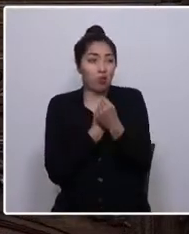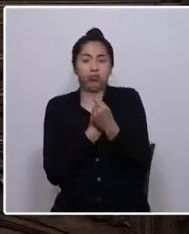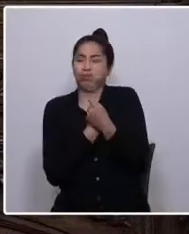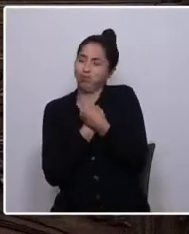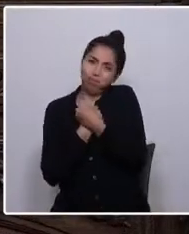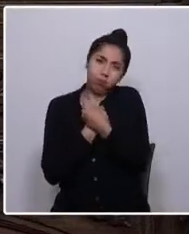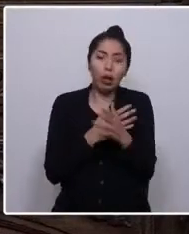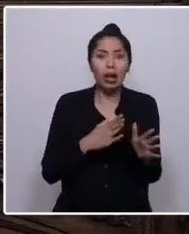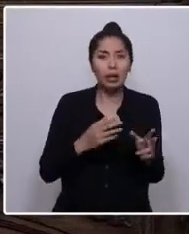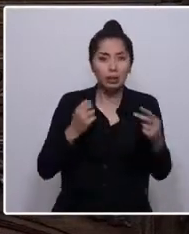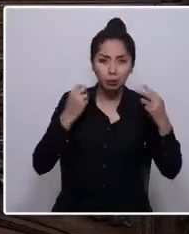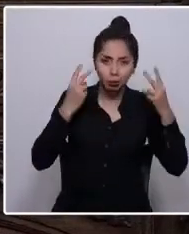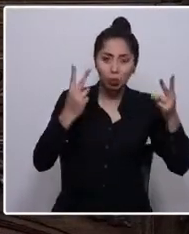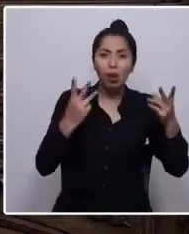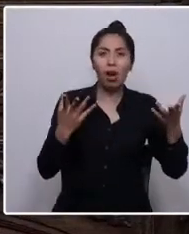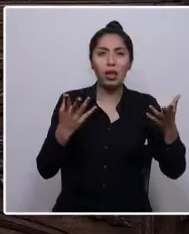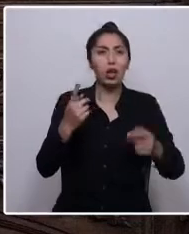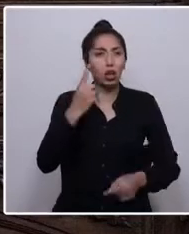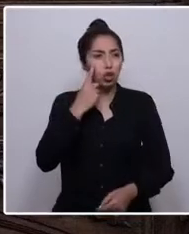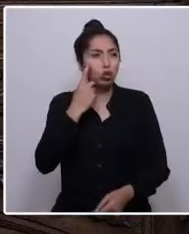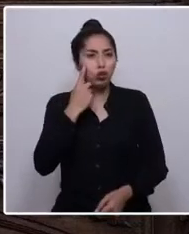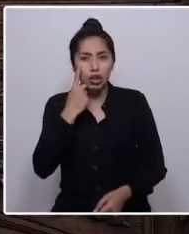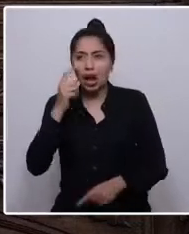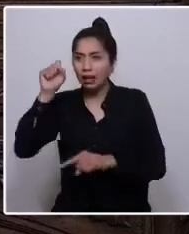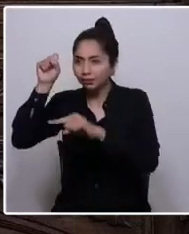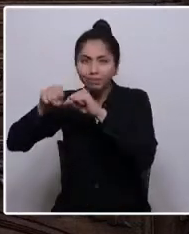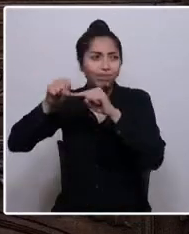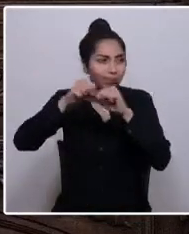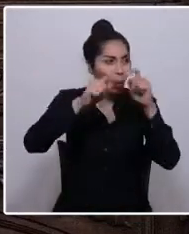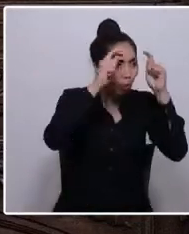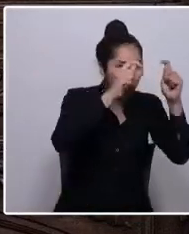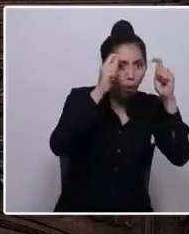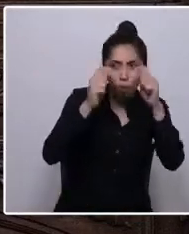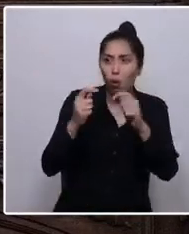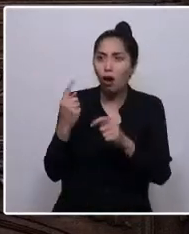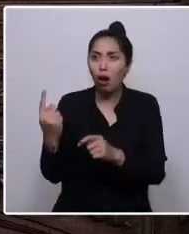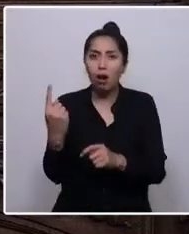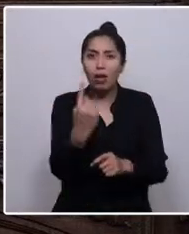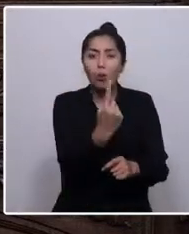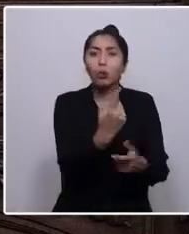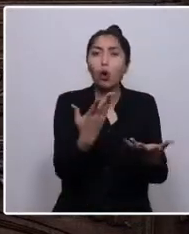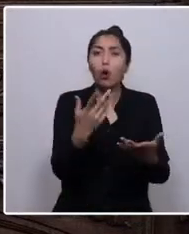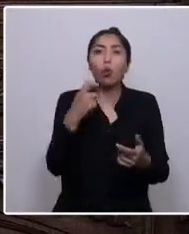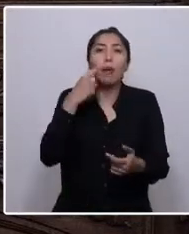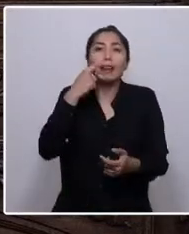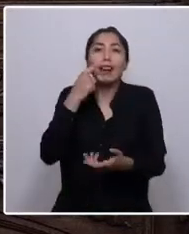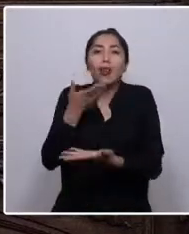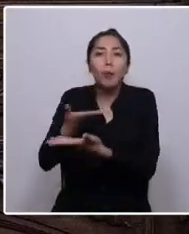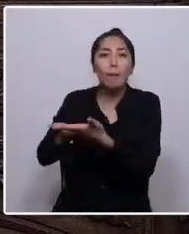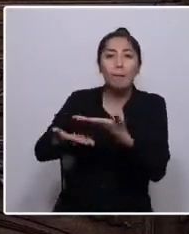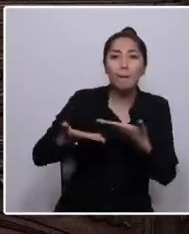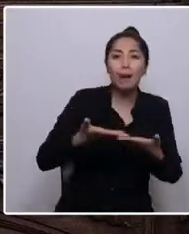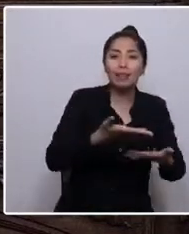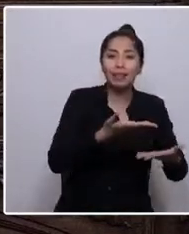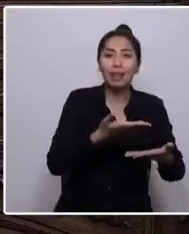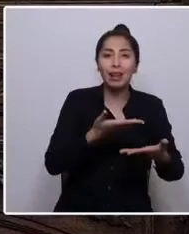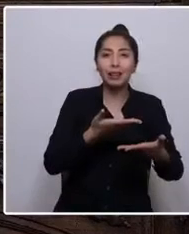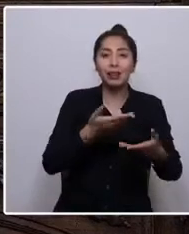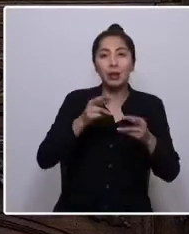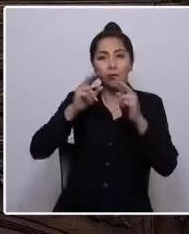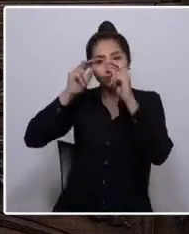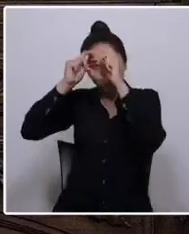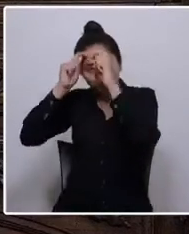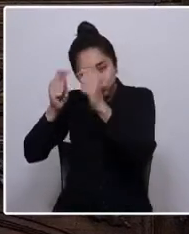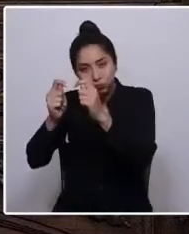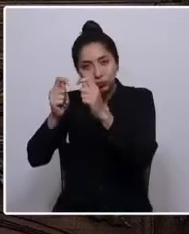en reconocernos unos con otros en la humanidad compartida, reconocernos todos como hermanos